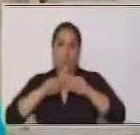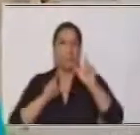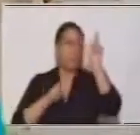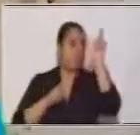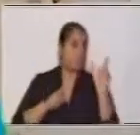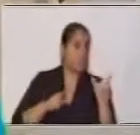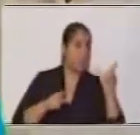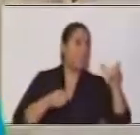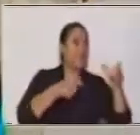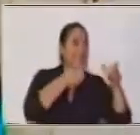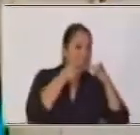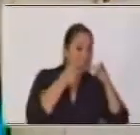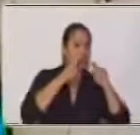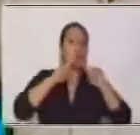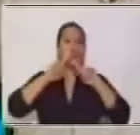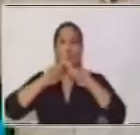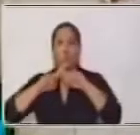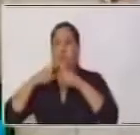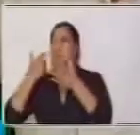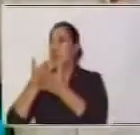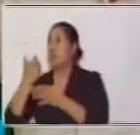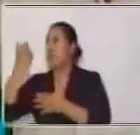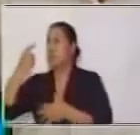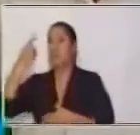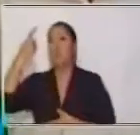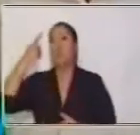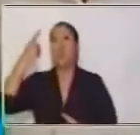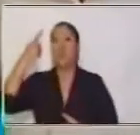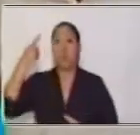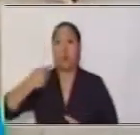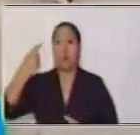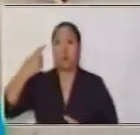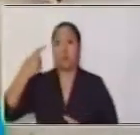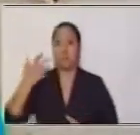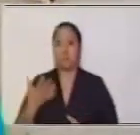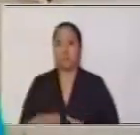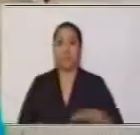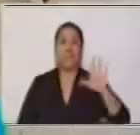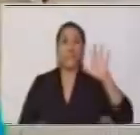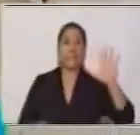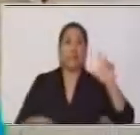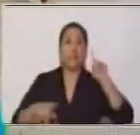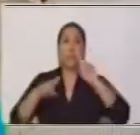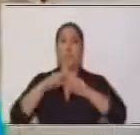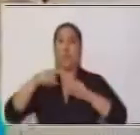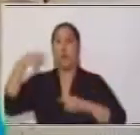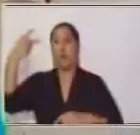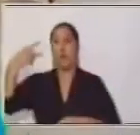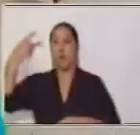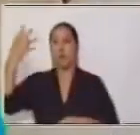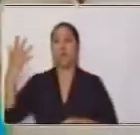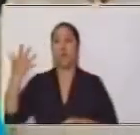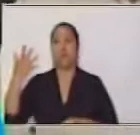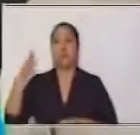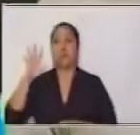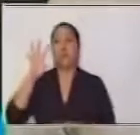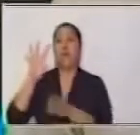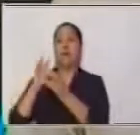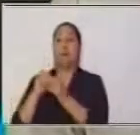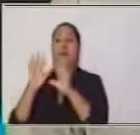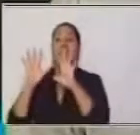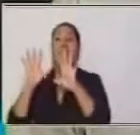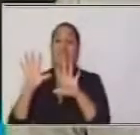por el precio de una tostada. Cinco por dos. Ah, tengo que pagar diez quetzales.